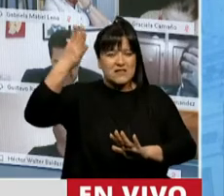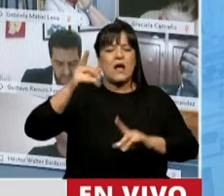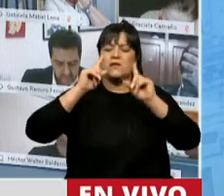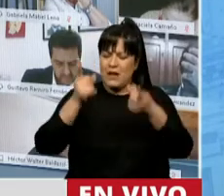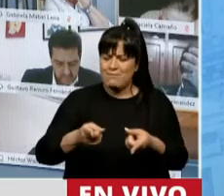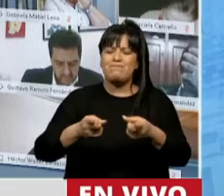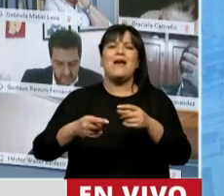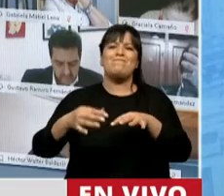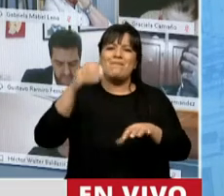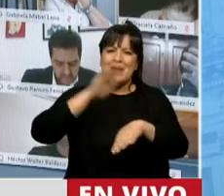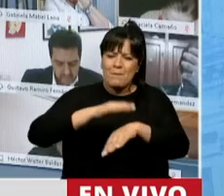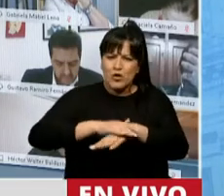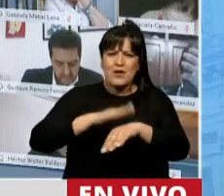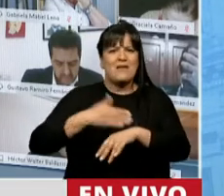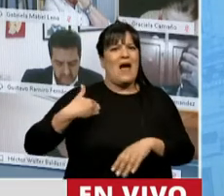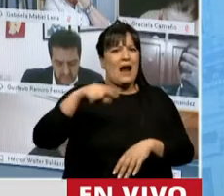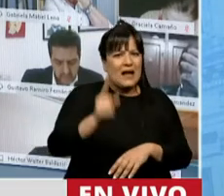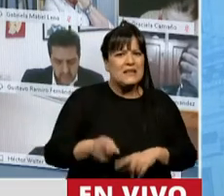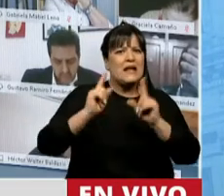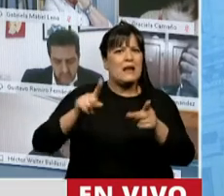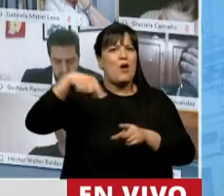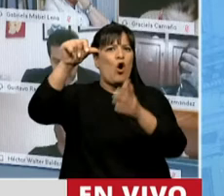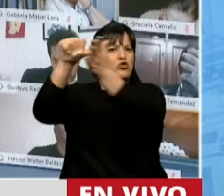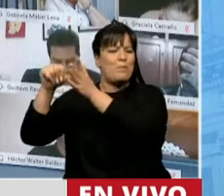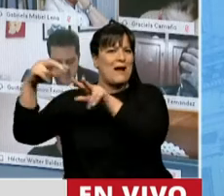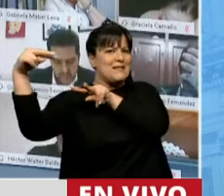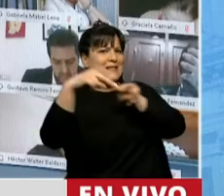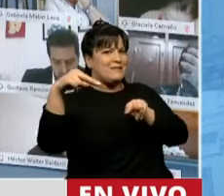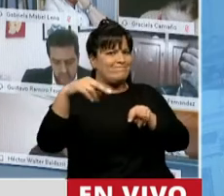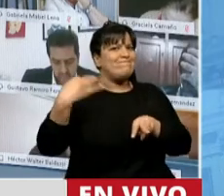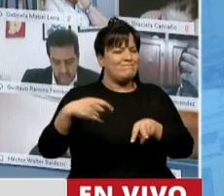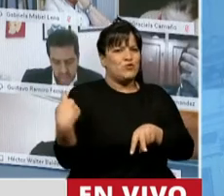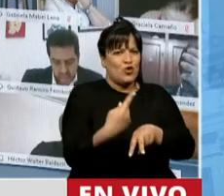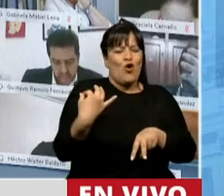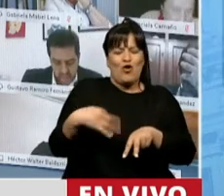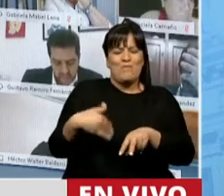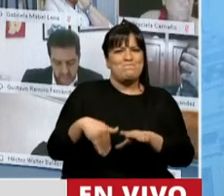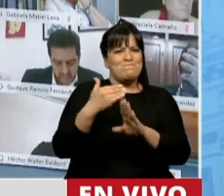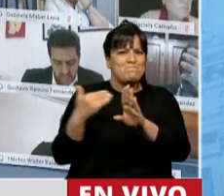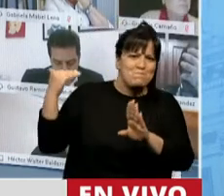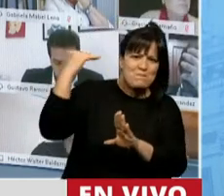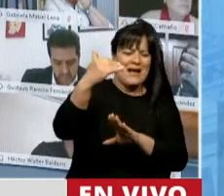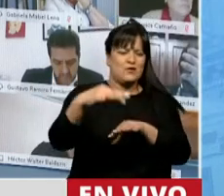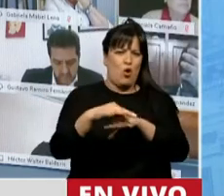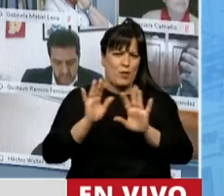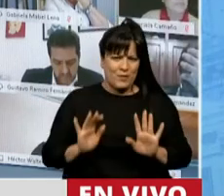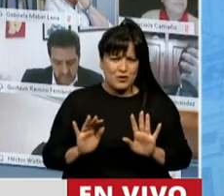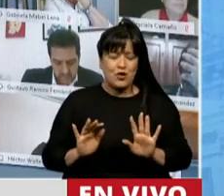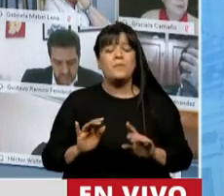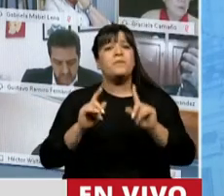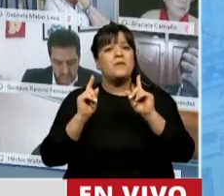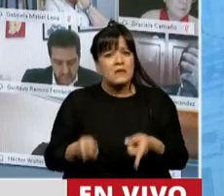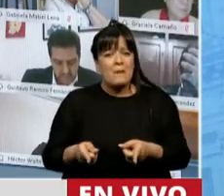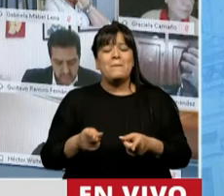responsabilidad internacional de la República Argentina. Y desde este punto de vista, también debemos hacernos cargo que a nivel